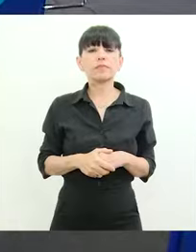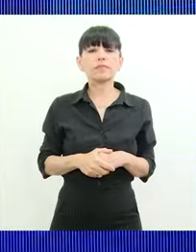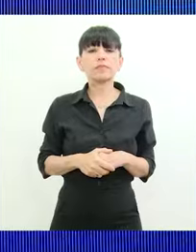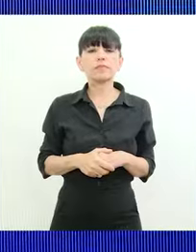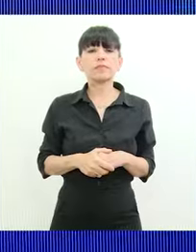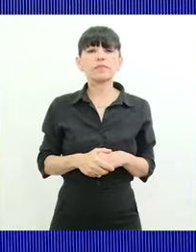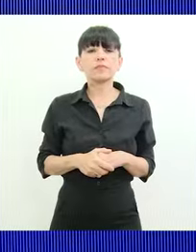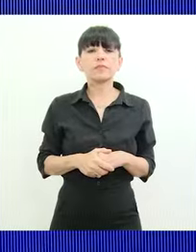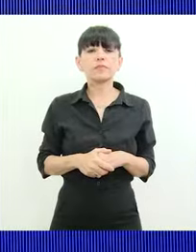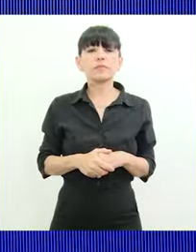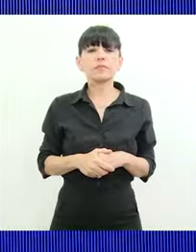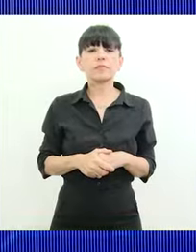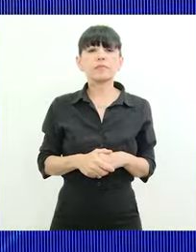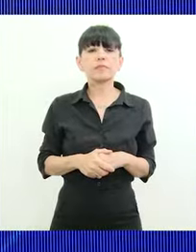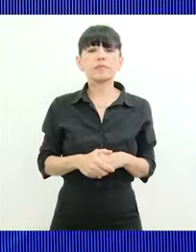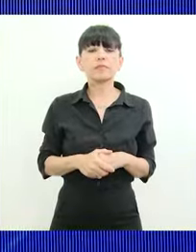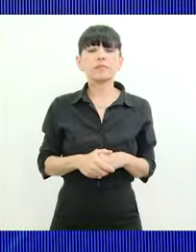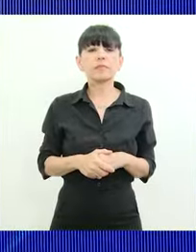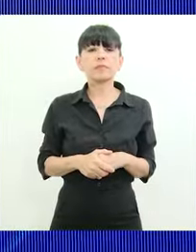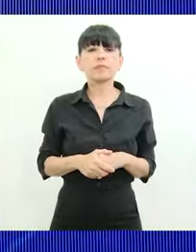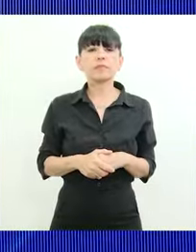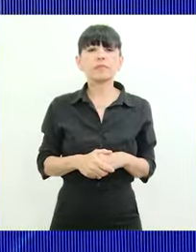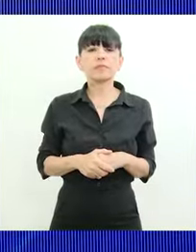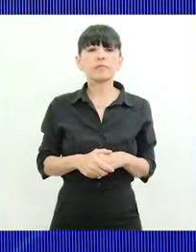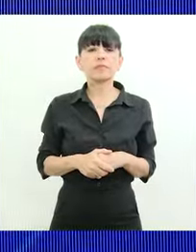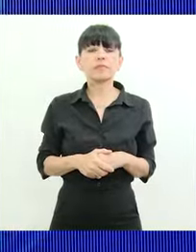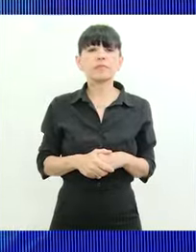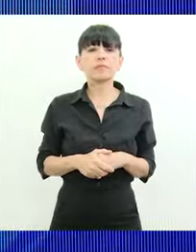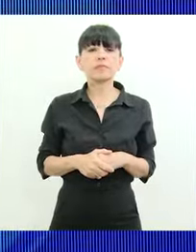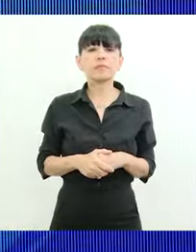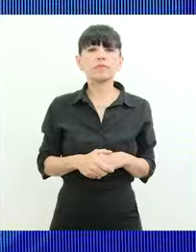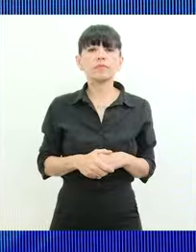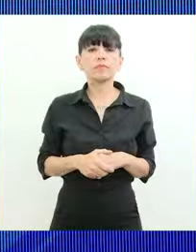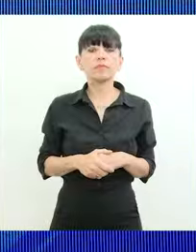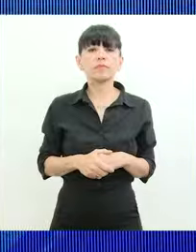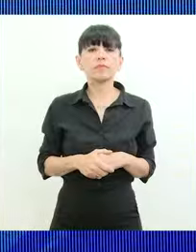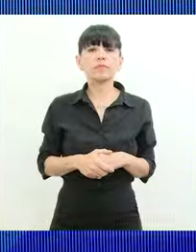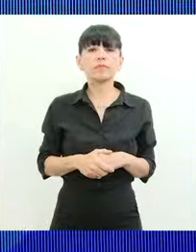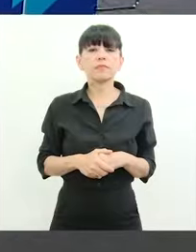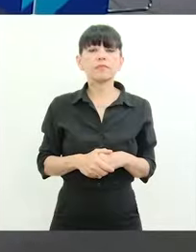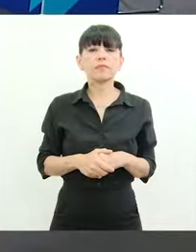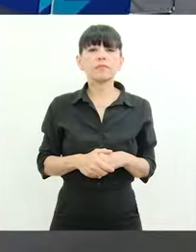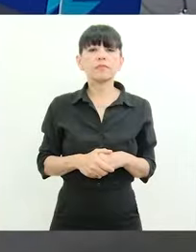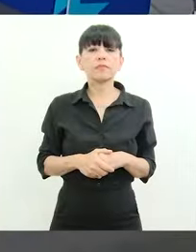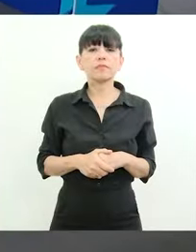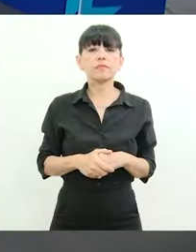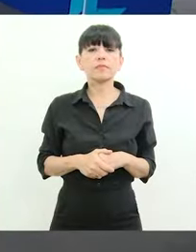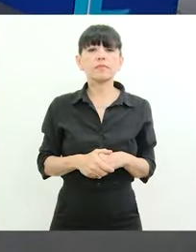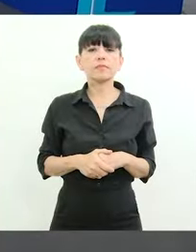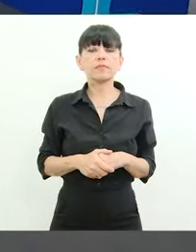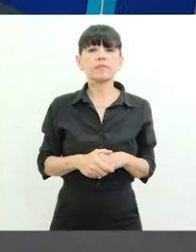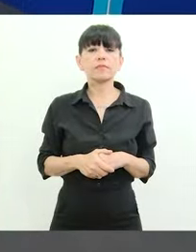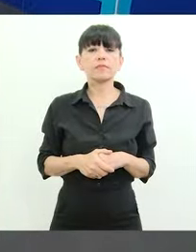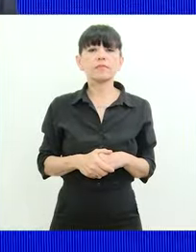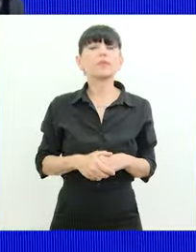entrevista federal, más otros medios que justamente van a llevar a cabo la difusión de esta entrevista. Argentina no termina solo en la General